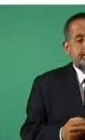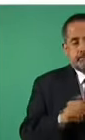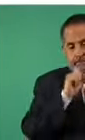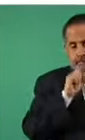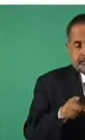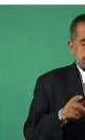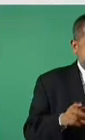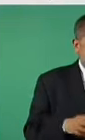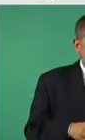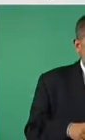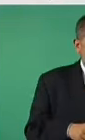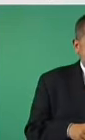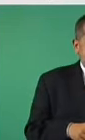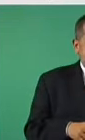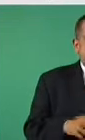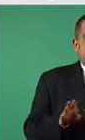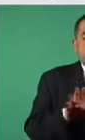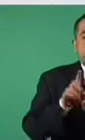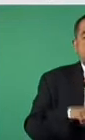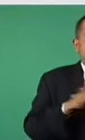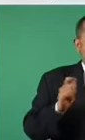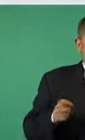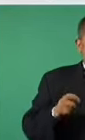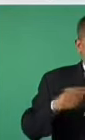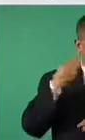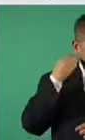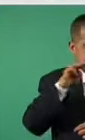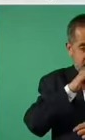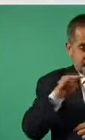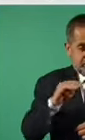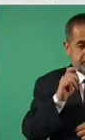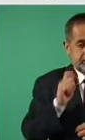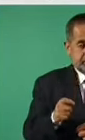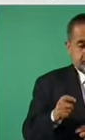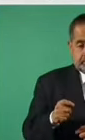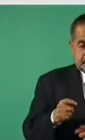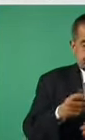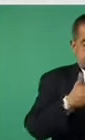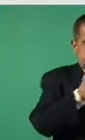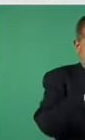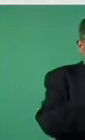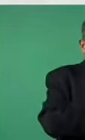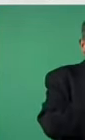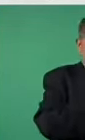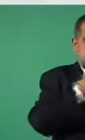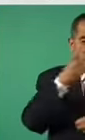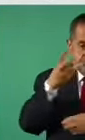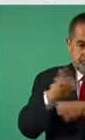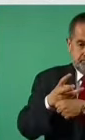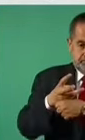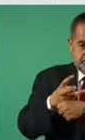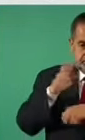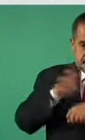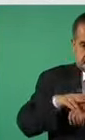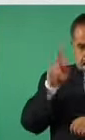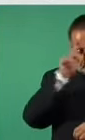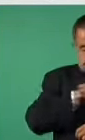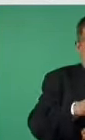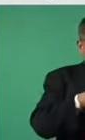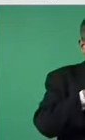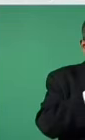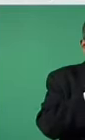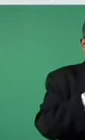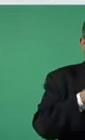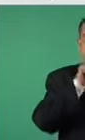aquí estamos viendo que Michoacán pasó del quinto lugar al tercero y Jalisco del tercero al